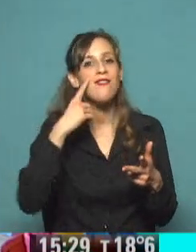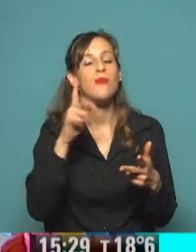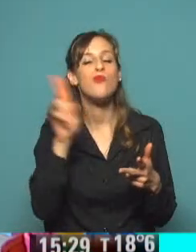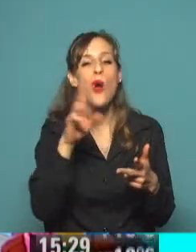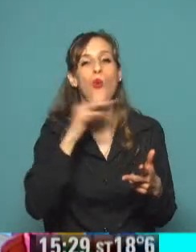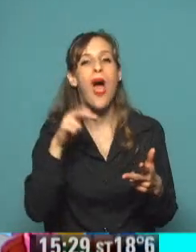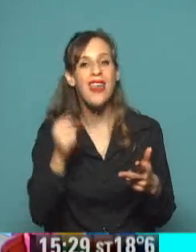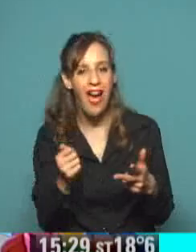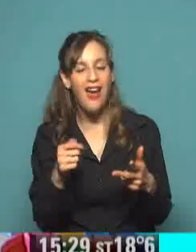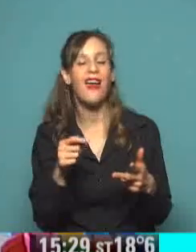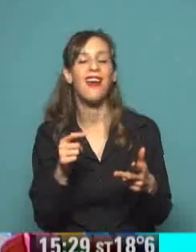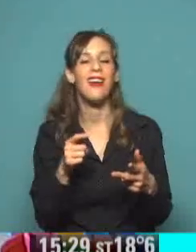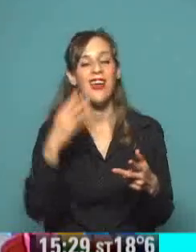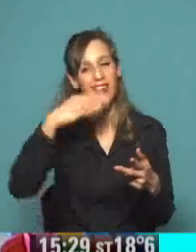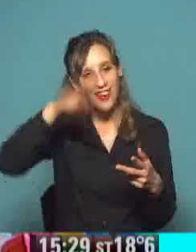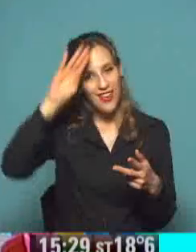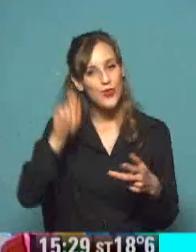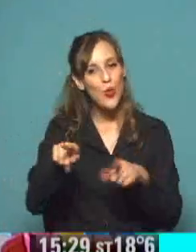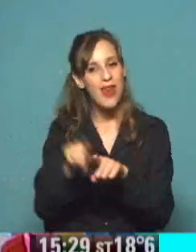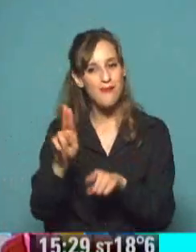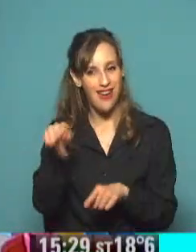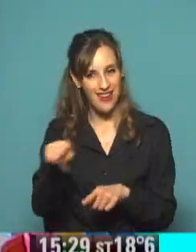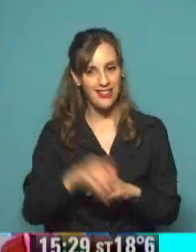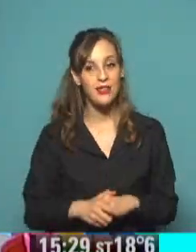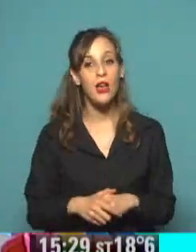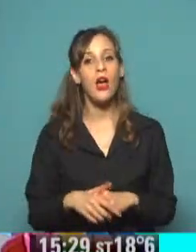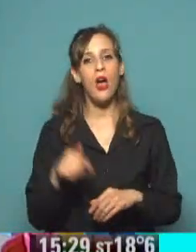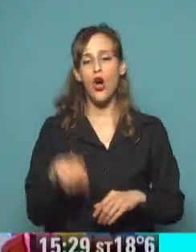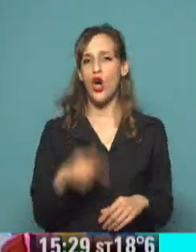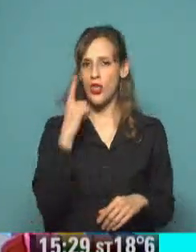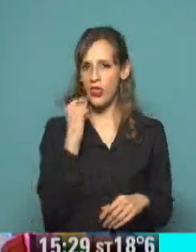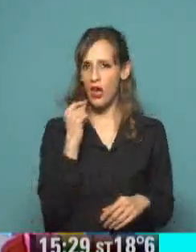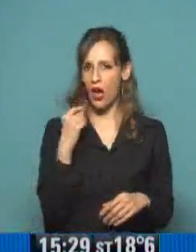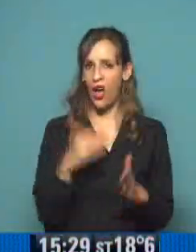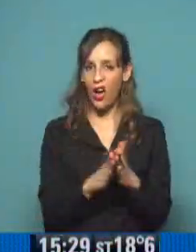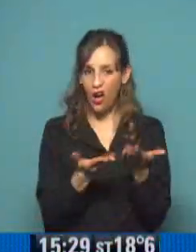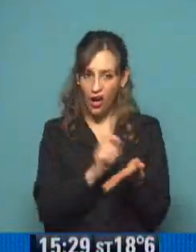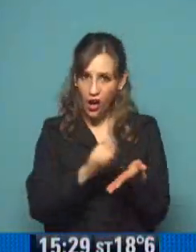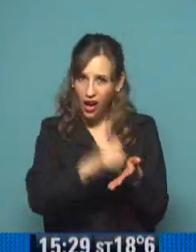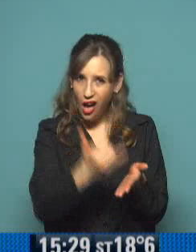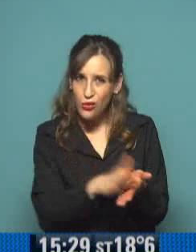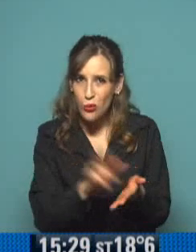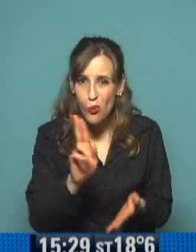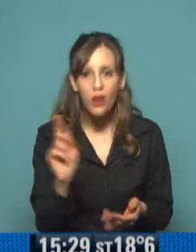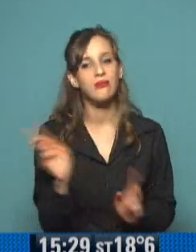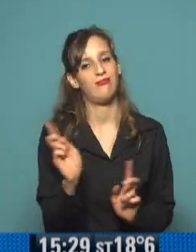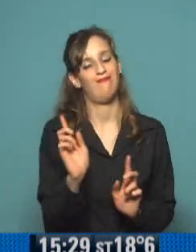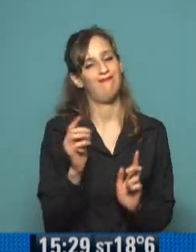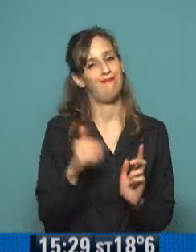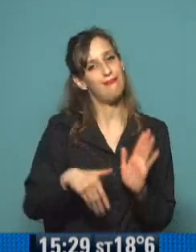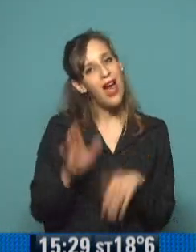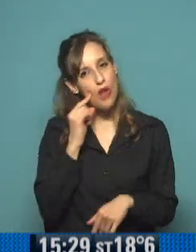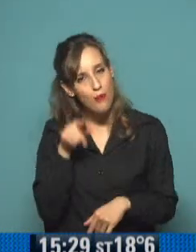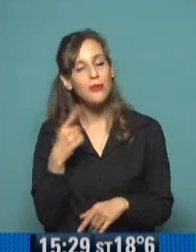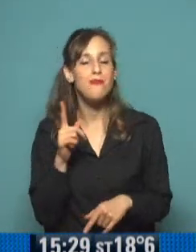¿no? Porque no escriben tanto sobre las mujeres, pero estuvieron ahí. Bueno, pero acá sabemos que acompañó a Güemes, que fue